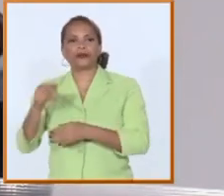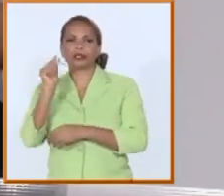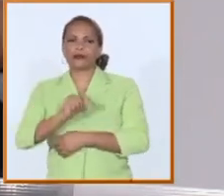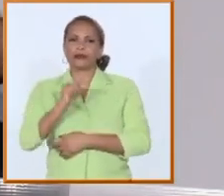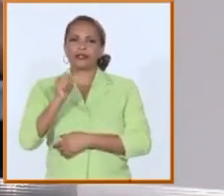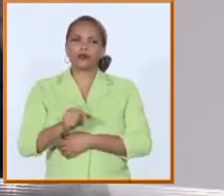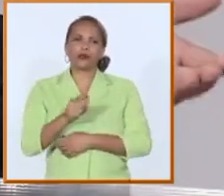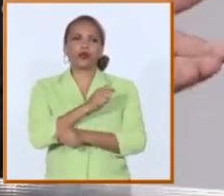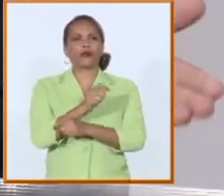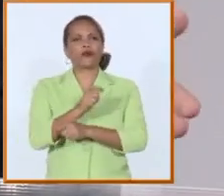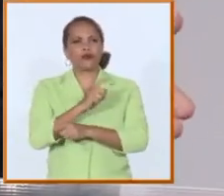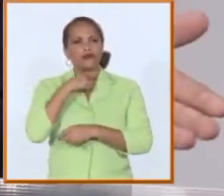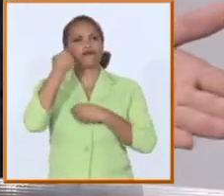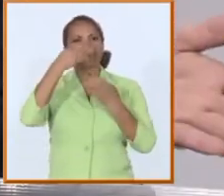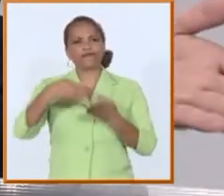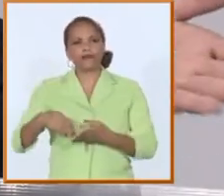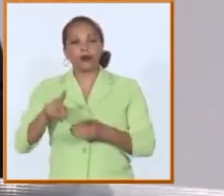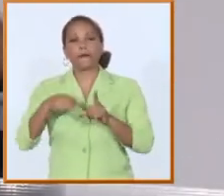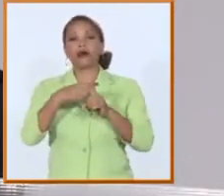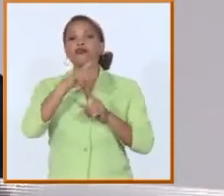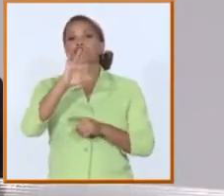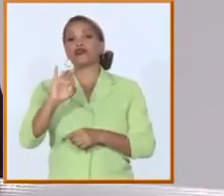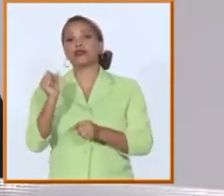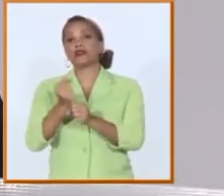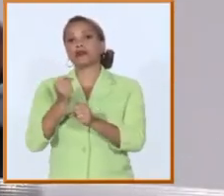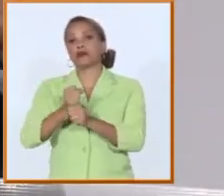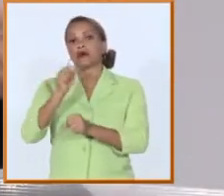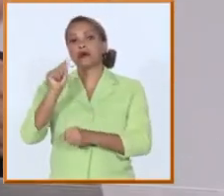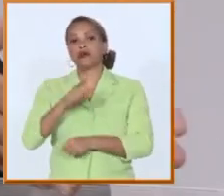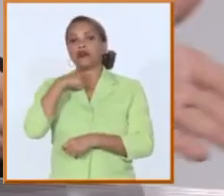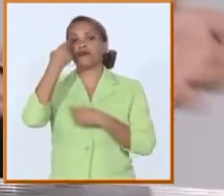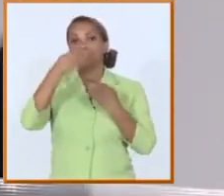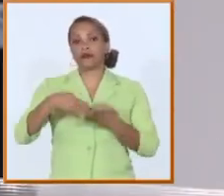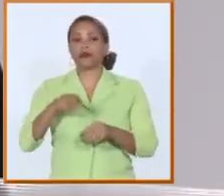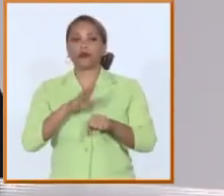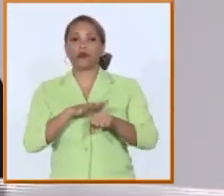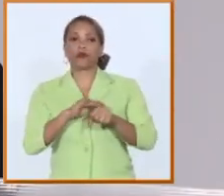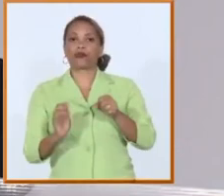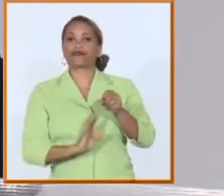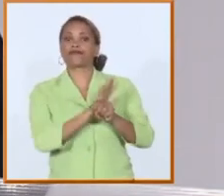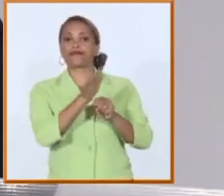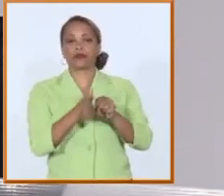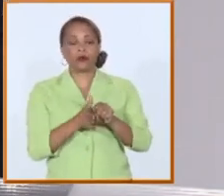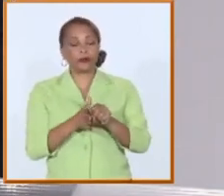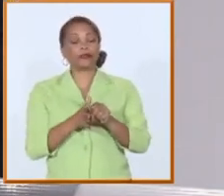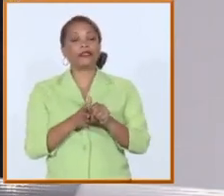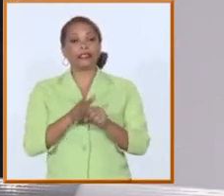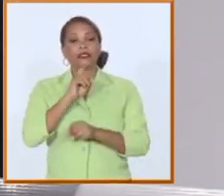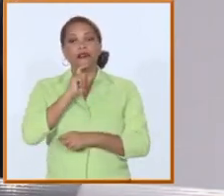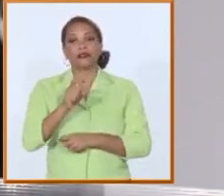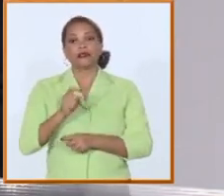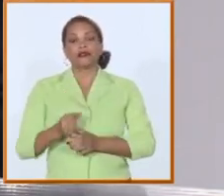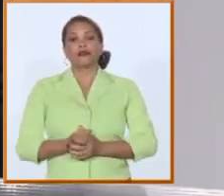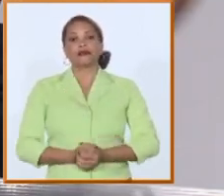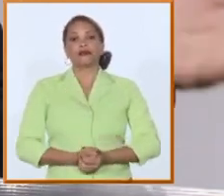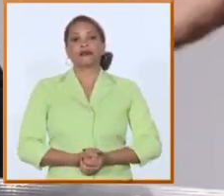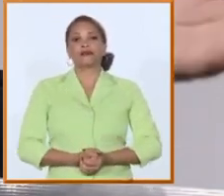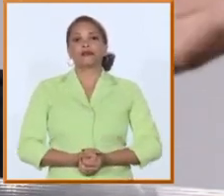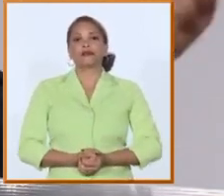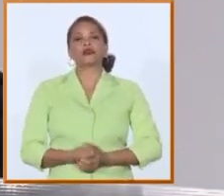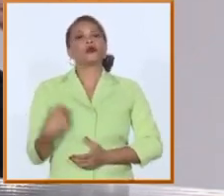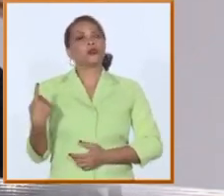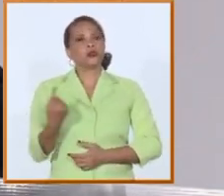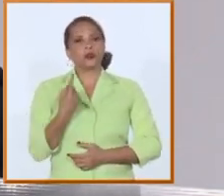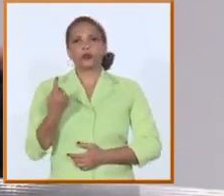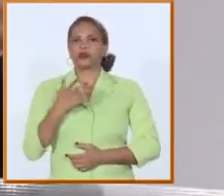profesores nuestros más de 80 trabajadores nuestros fallecieron producto de la de la COVID nosotros si